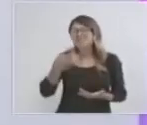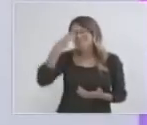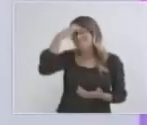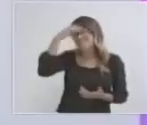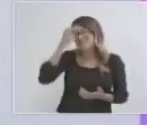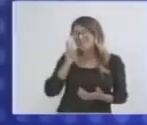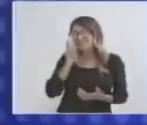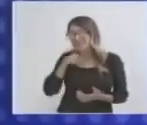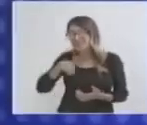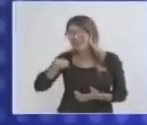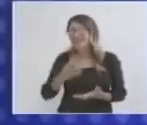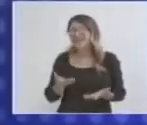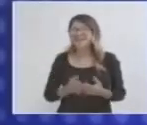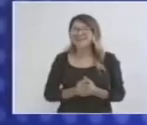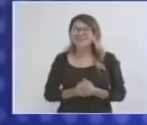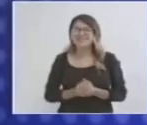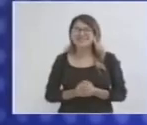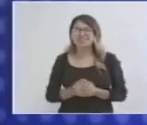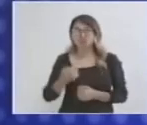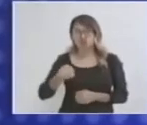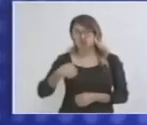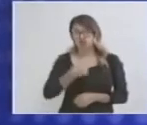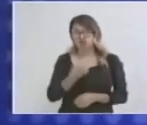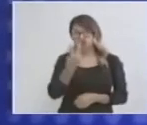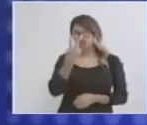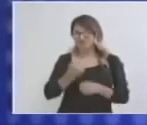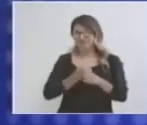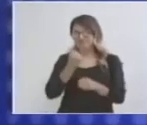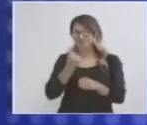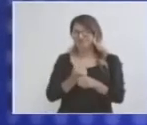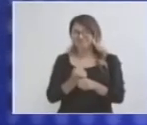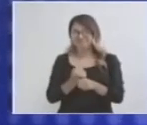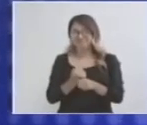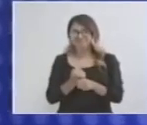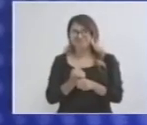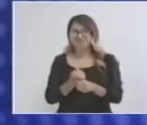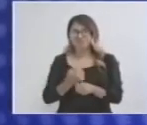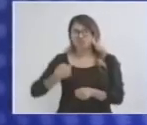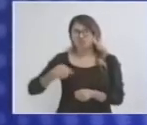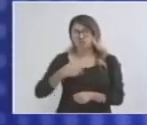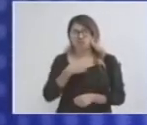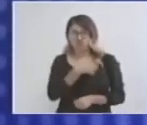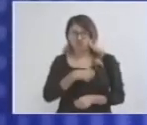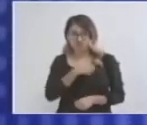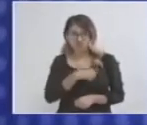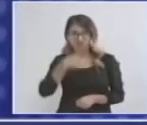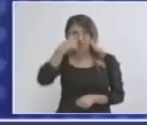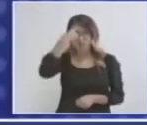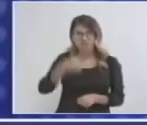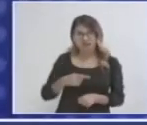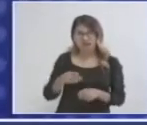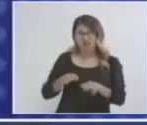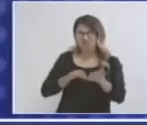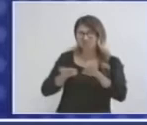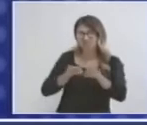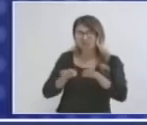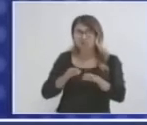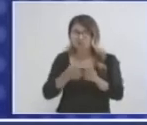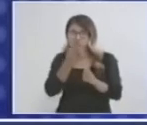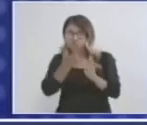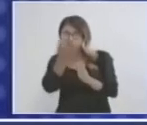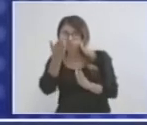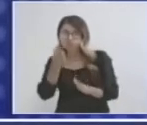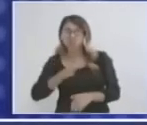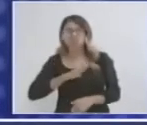dentro de CEMIC? Mira, tenemos dos años por delante, dos años en los que llegamos muy motivados, con muchas ganas de hacer bien las cosas. Tenemos